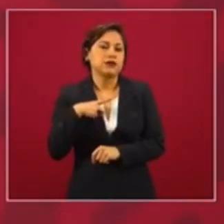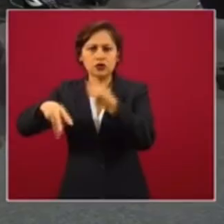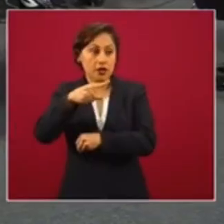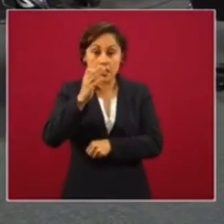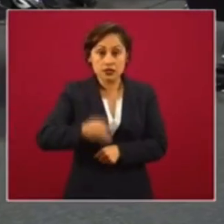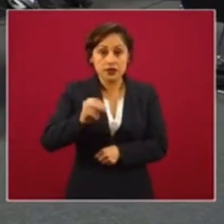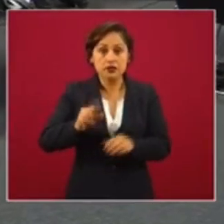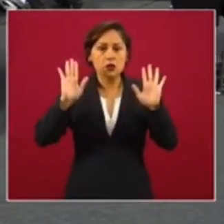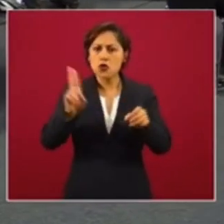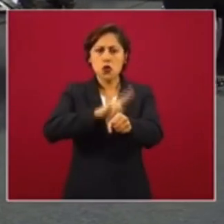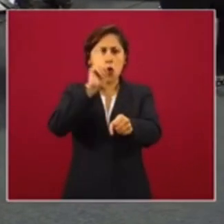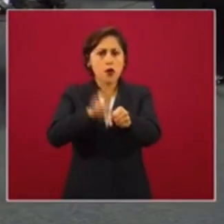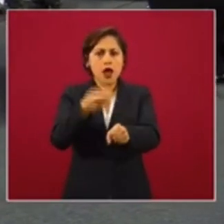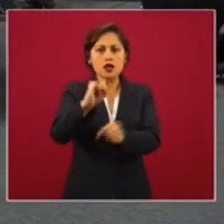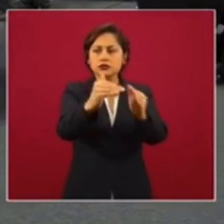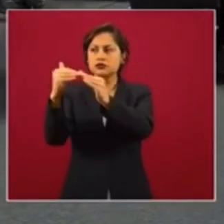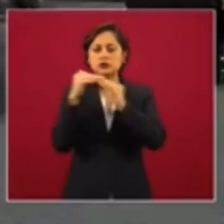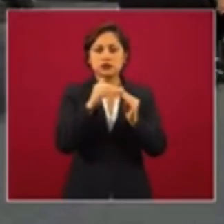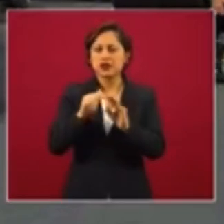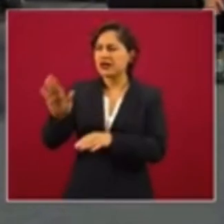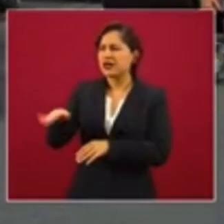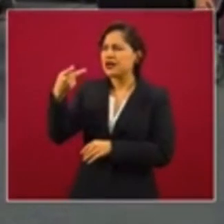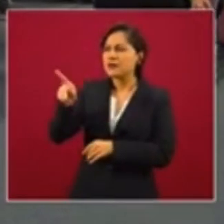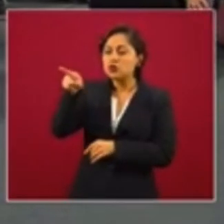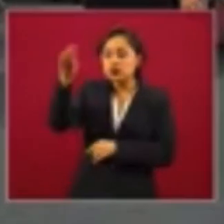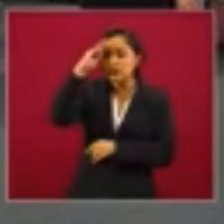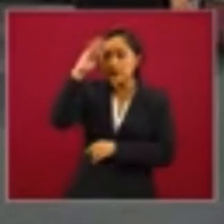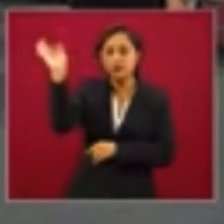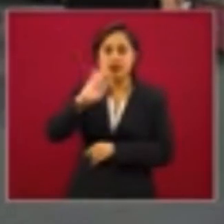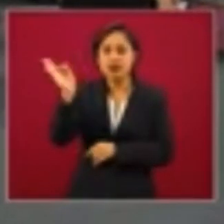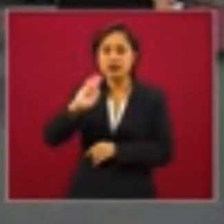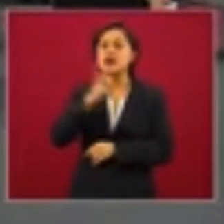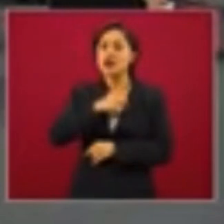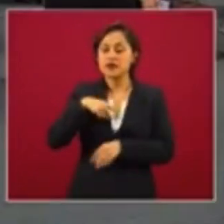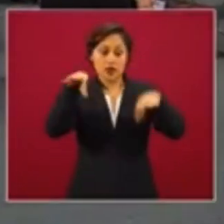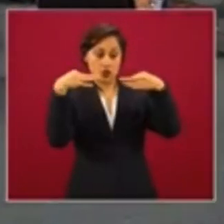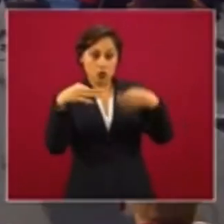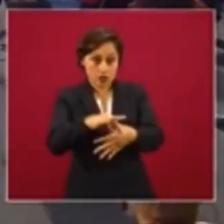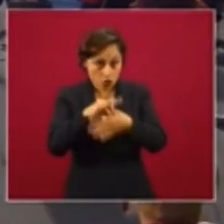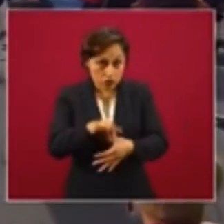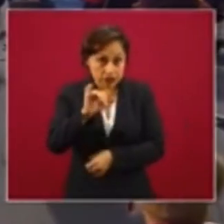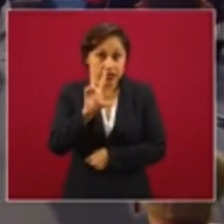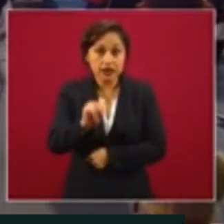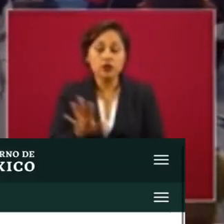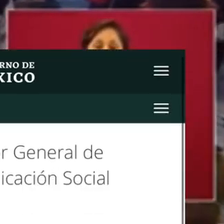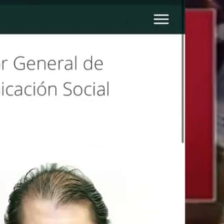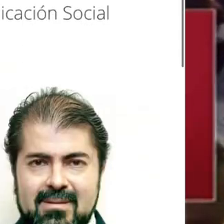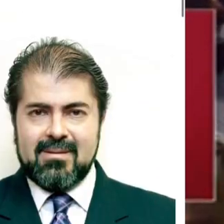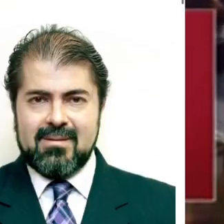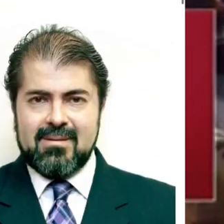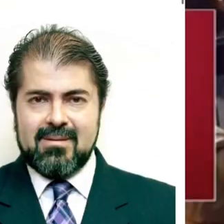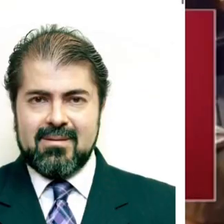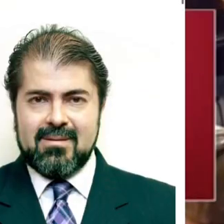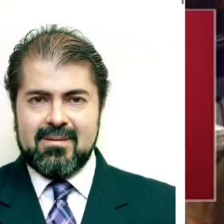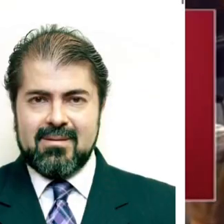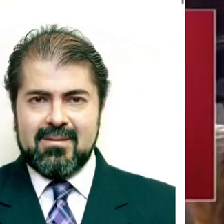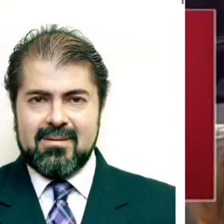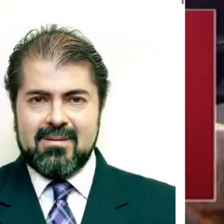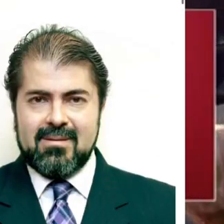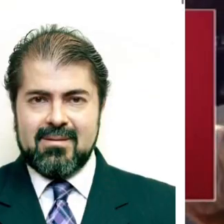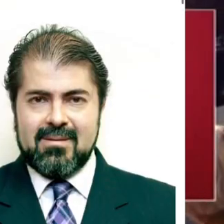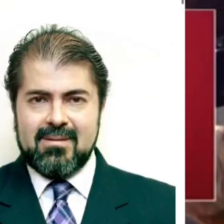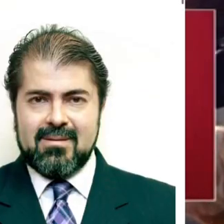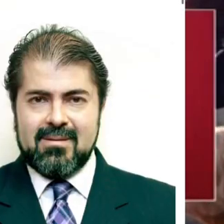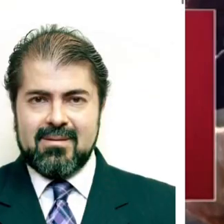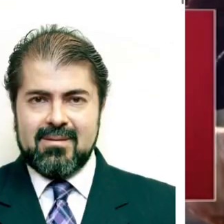simula. ¿Pero no considera que debió verificarse antes la procedencia de este documento? Se ha señalado incluso que desde el interior del propio gobierno federal, pues surgió incluso el